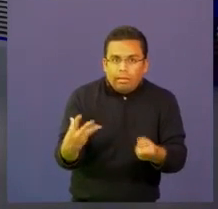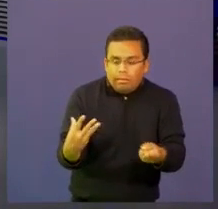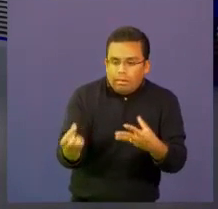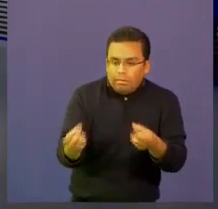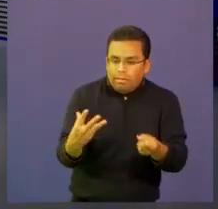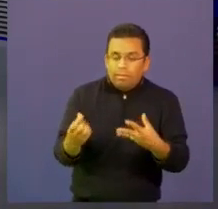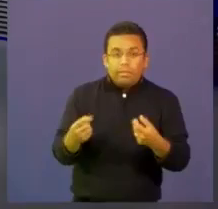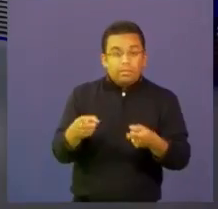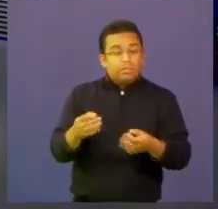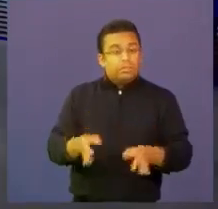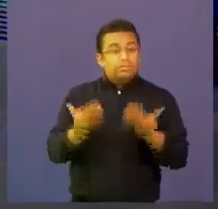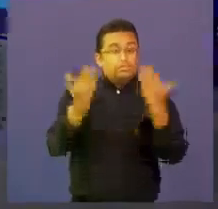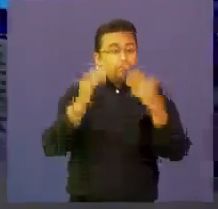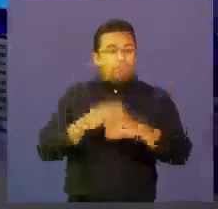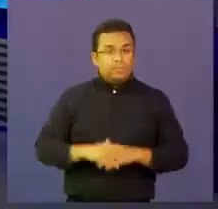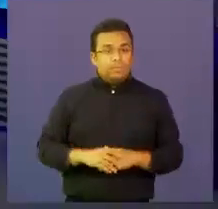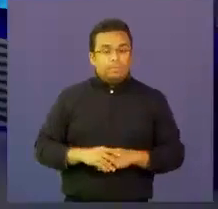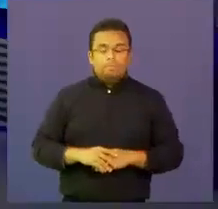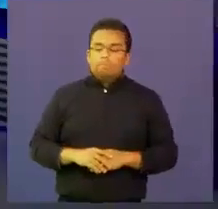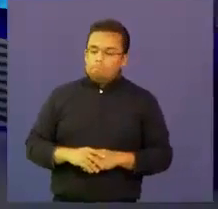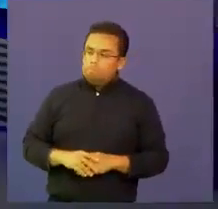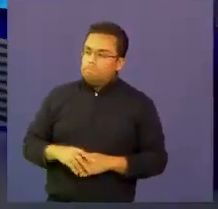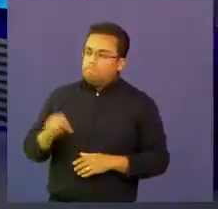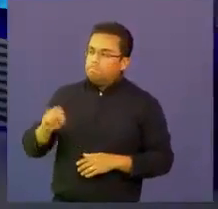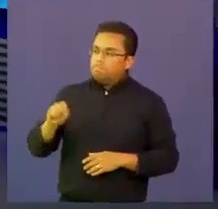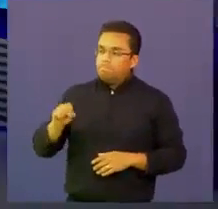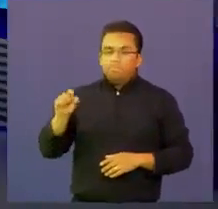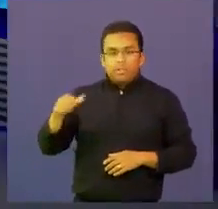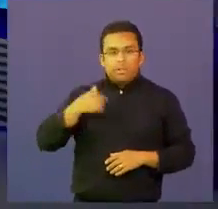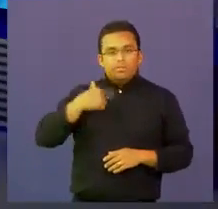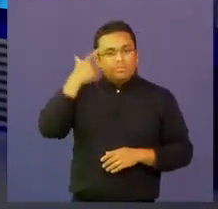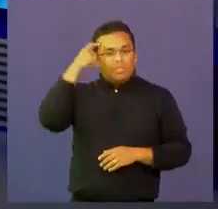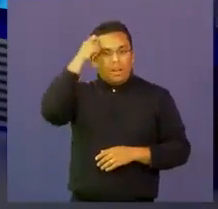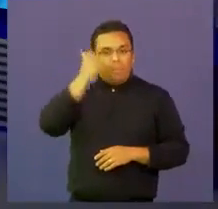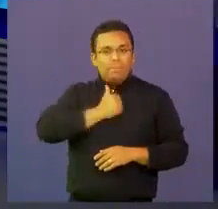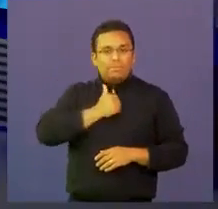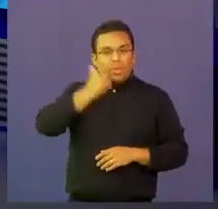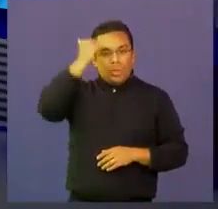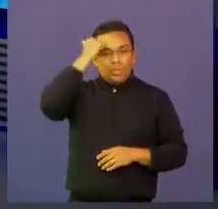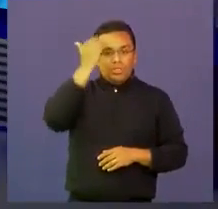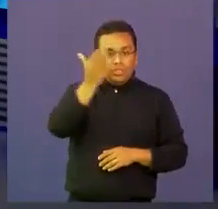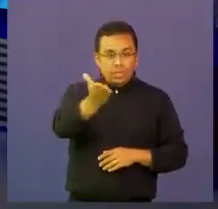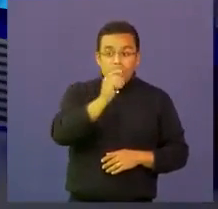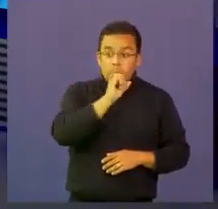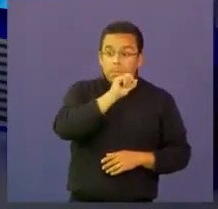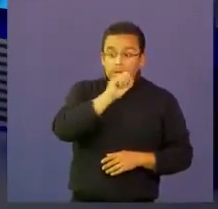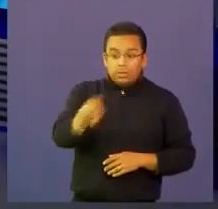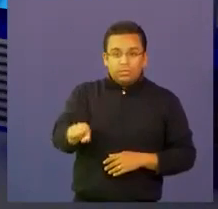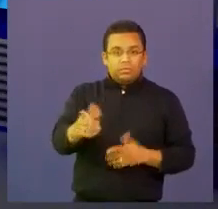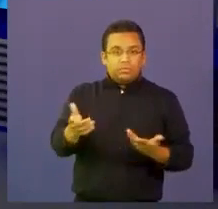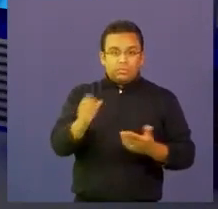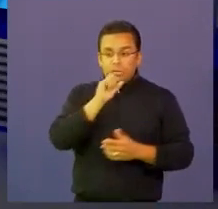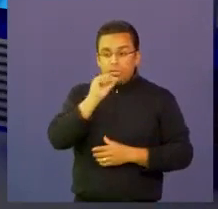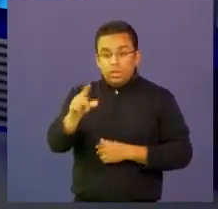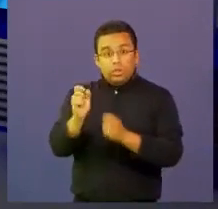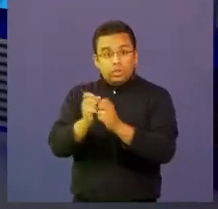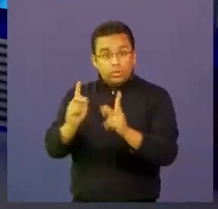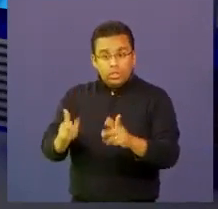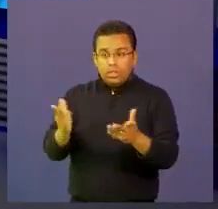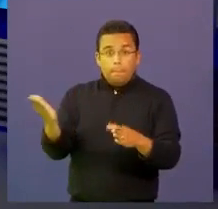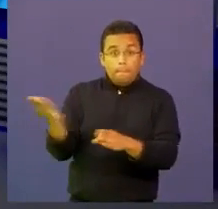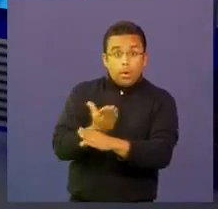trabajar. Entonces, este es el reto docente, es que trabajemos y le preguntemos a nuestros estudiantes, solucionemos los problemas que tenemos,